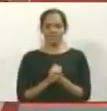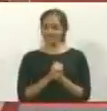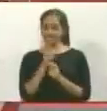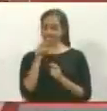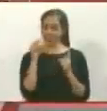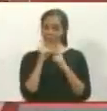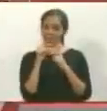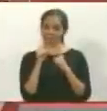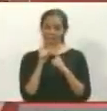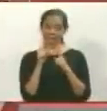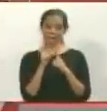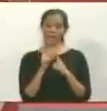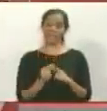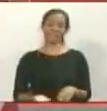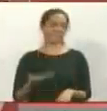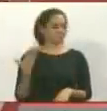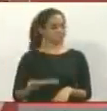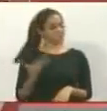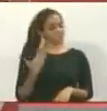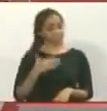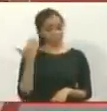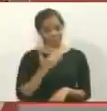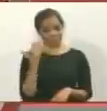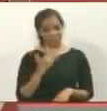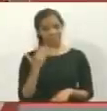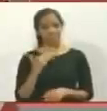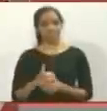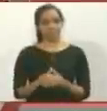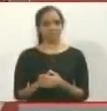Su palabra a la sombrada.